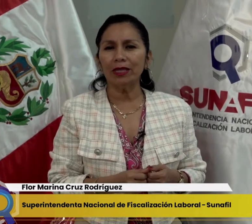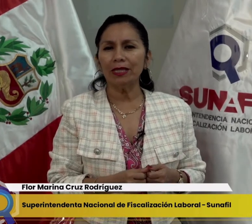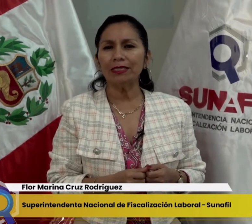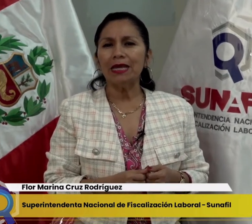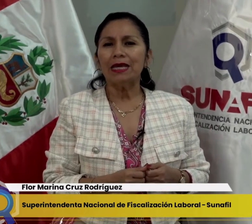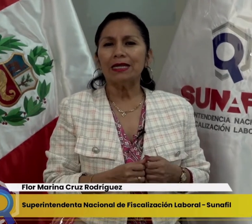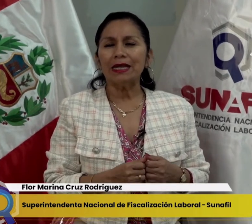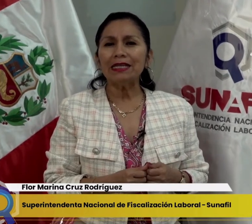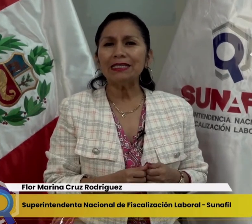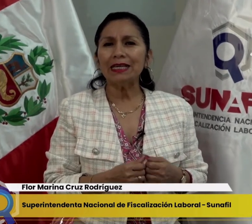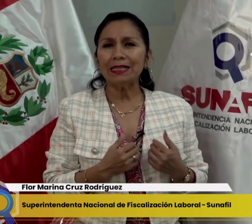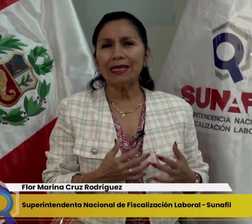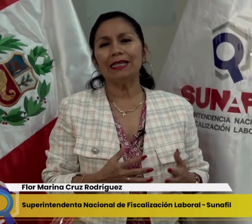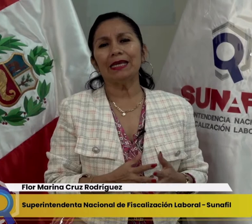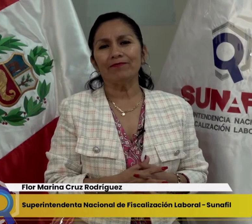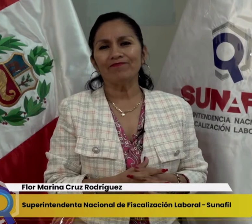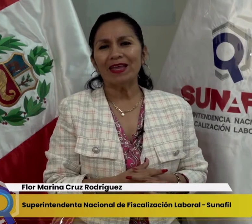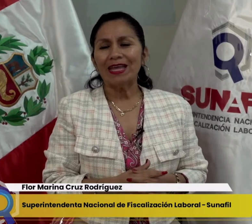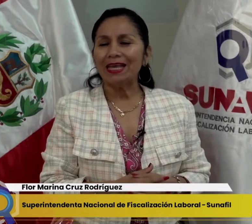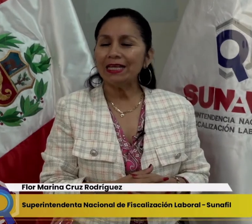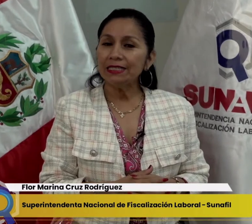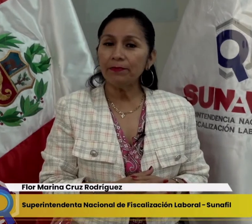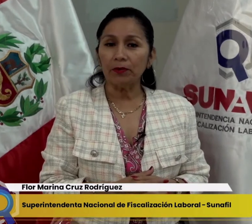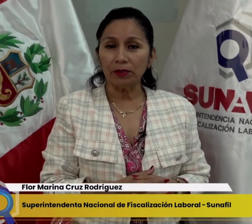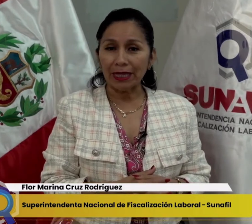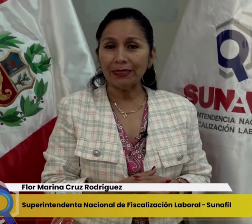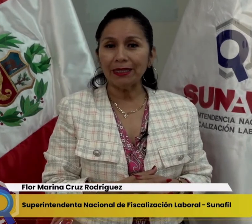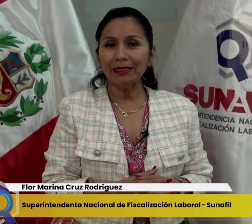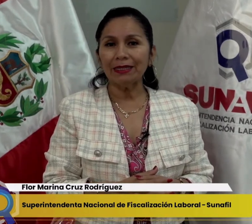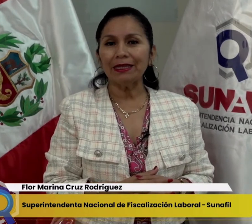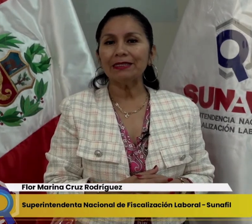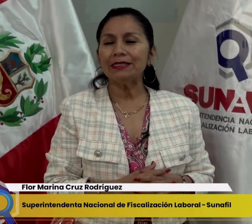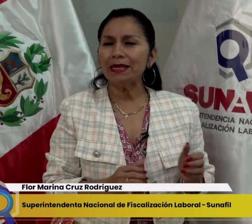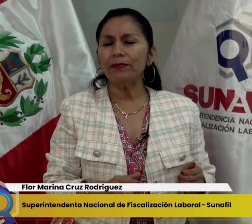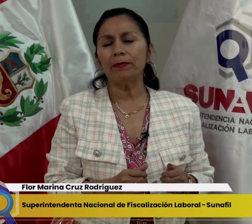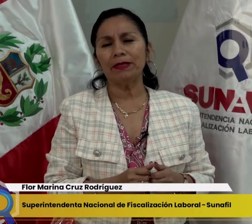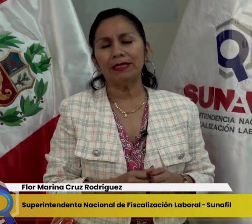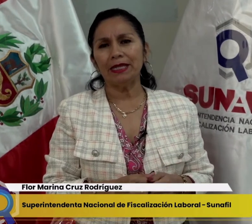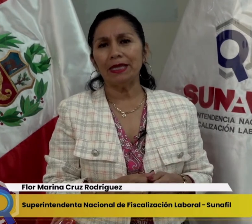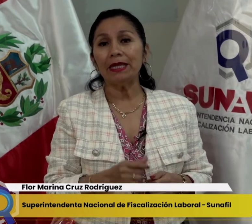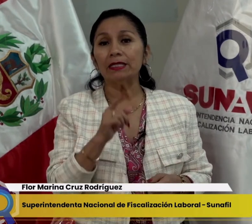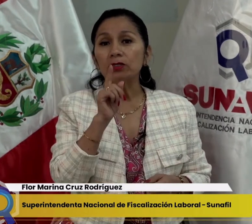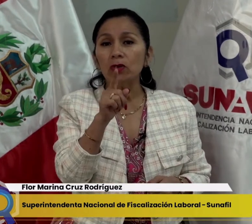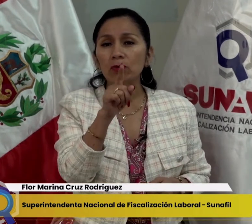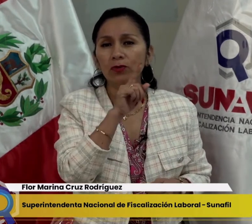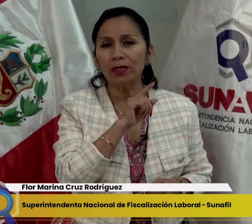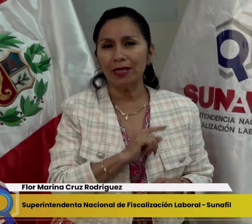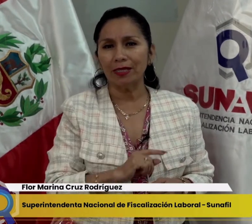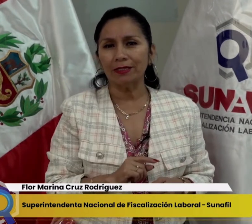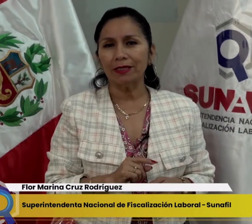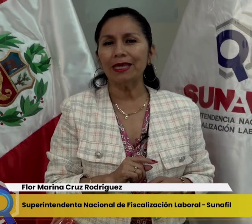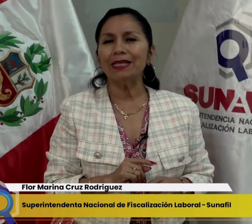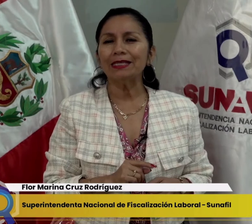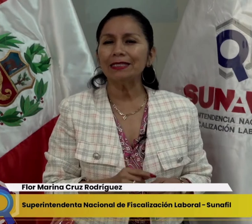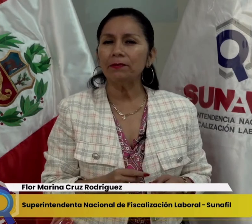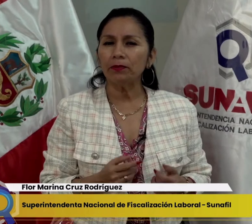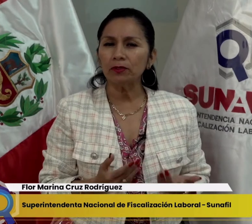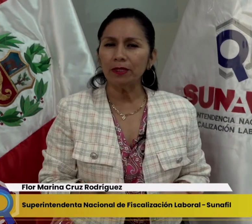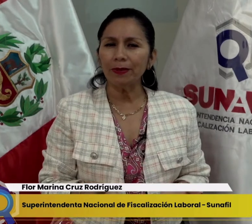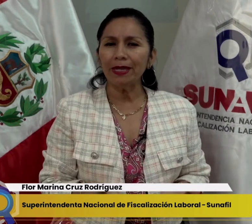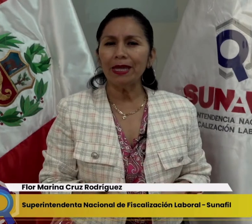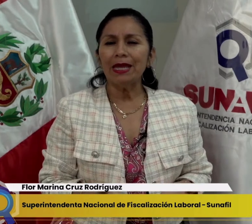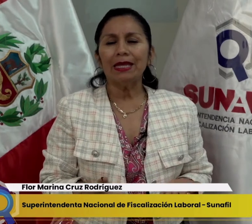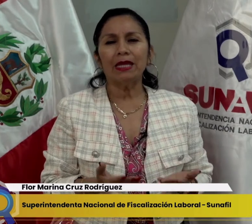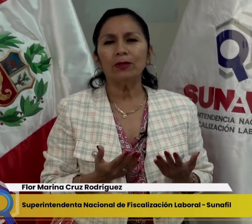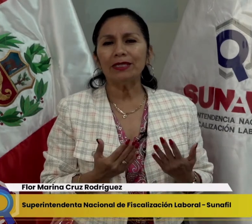one of you does every day. It's important to always aware that you are the ones who